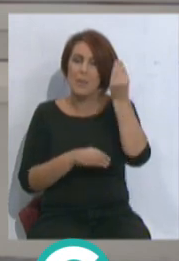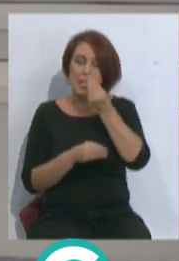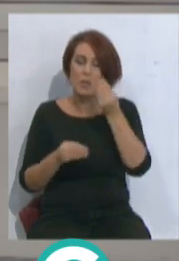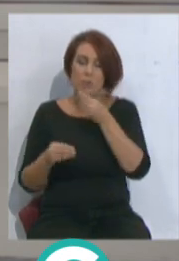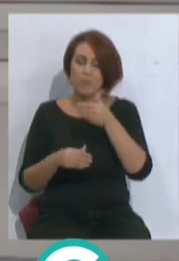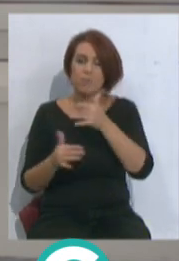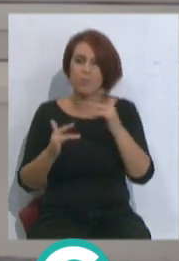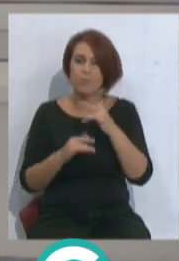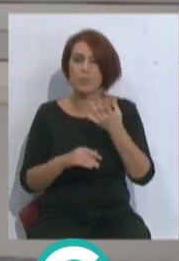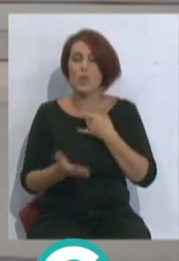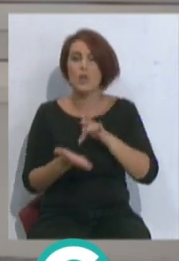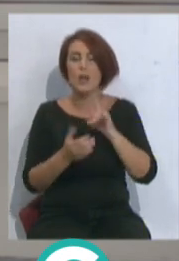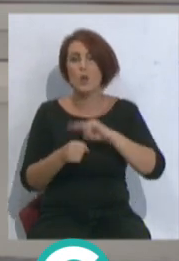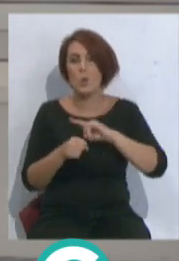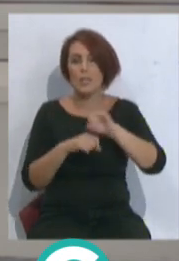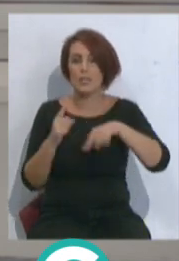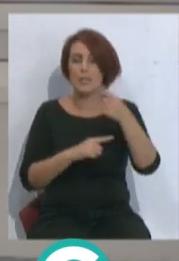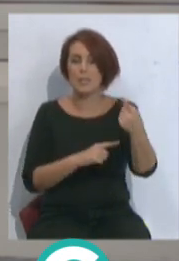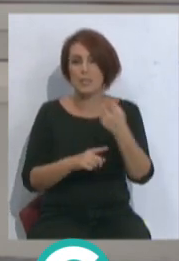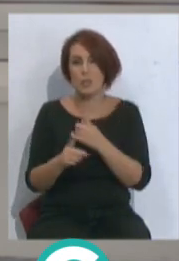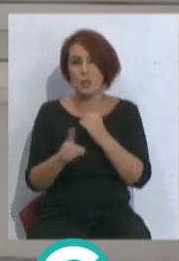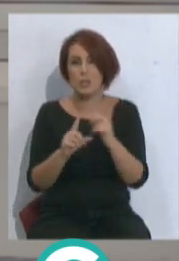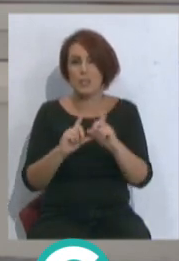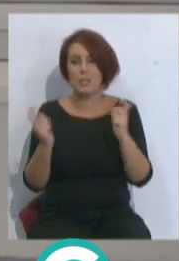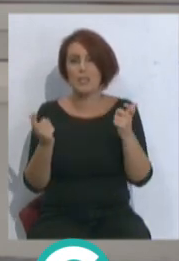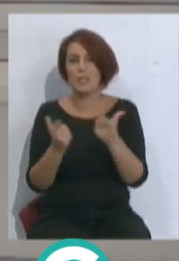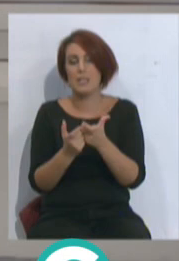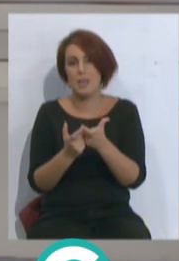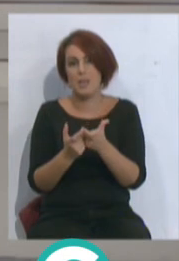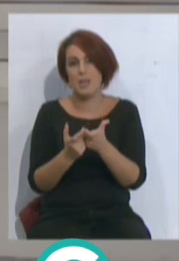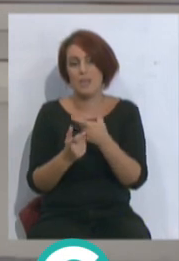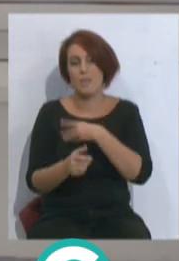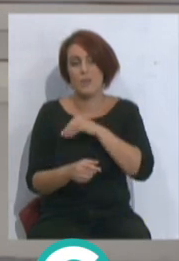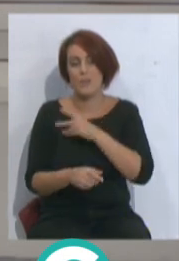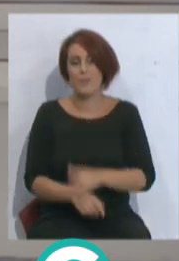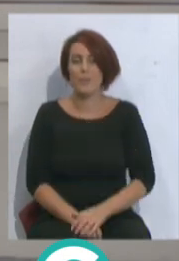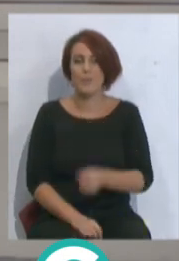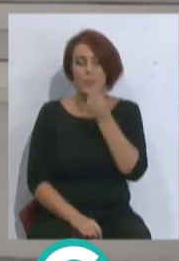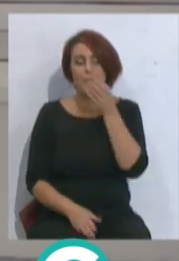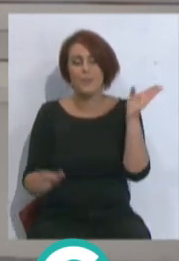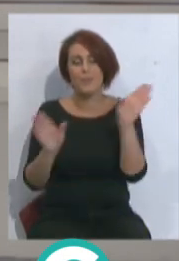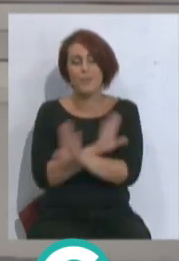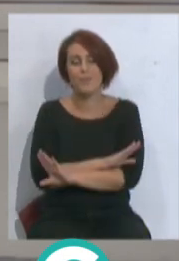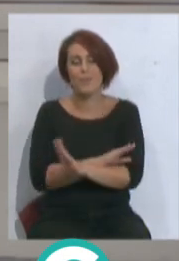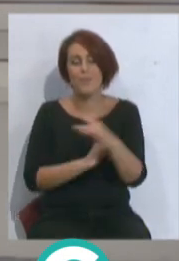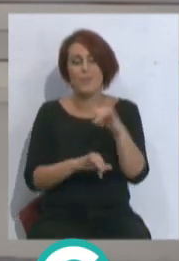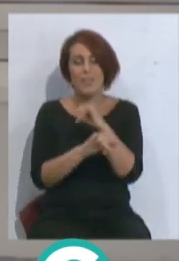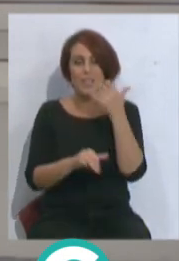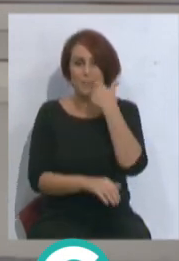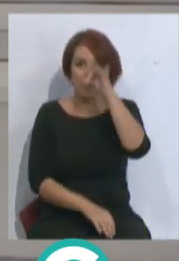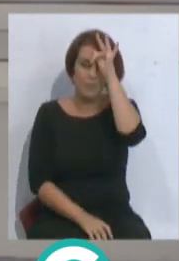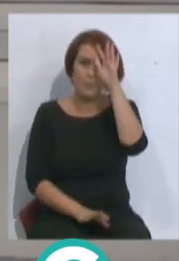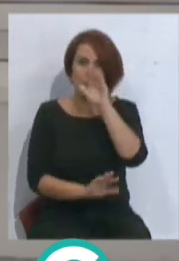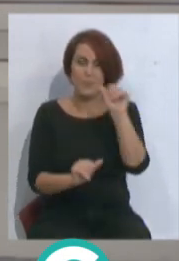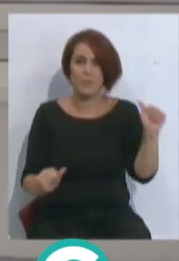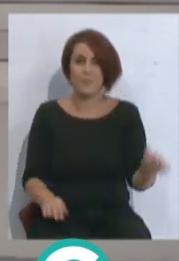el partido del lunes siguiente contra el Real Club Deportivo Español. Que tengan una muy buena noche y un feliz fin